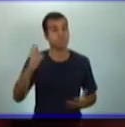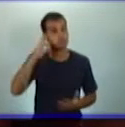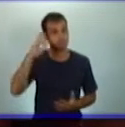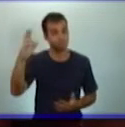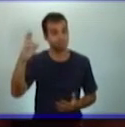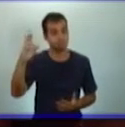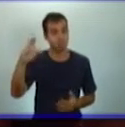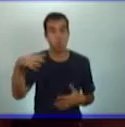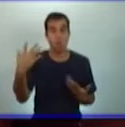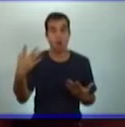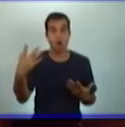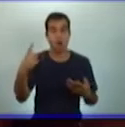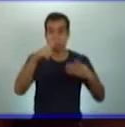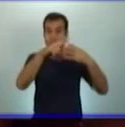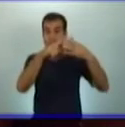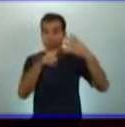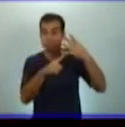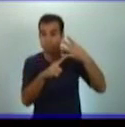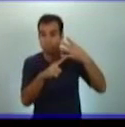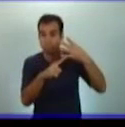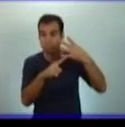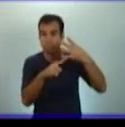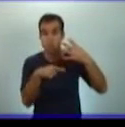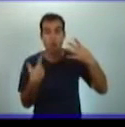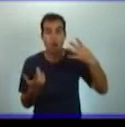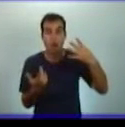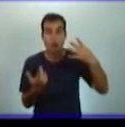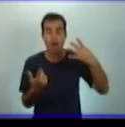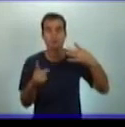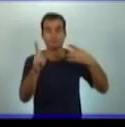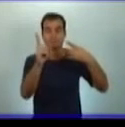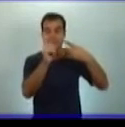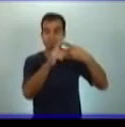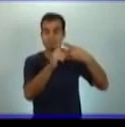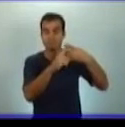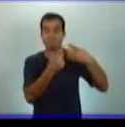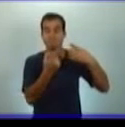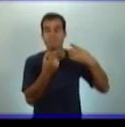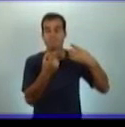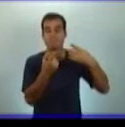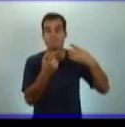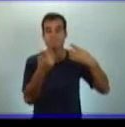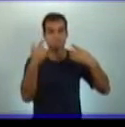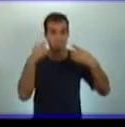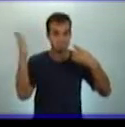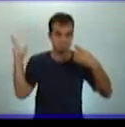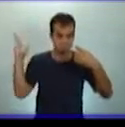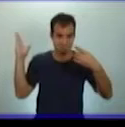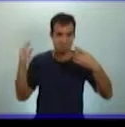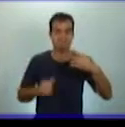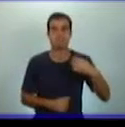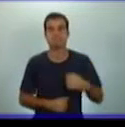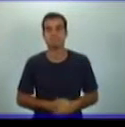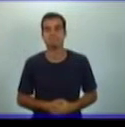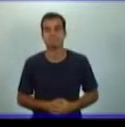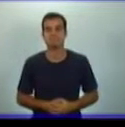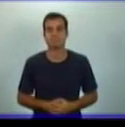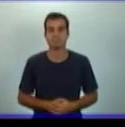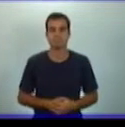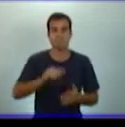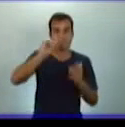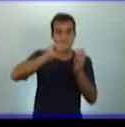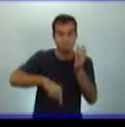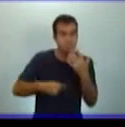cuatro constituciones manvisas. Ahí tienes la constitución de Guaymaro, que se firmó